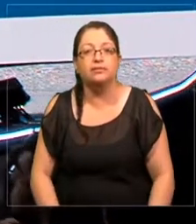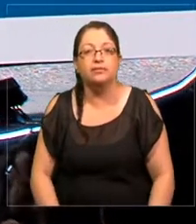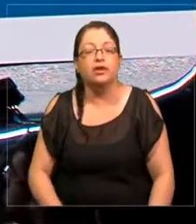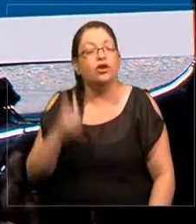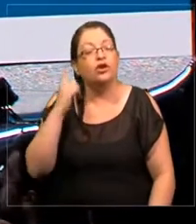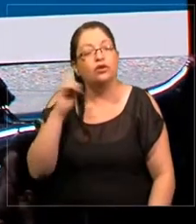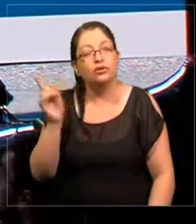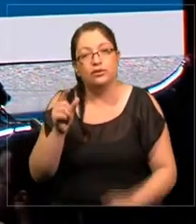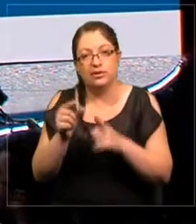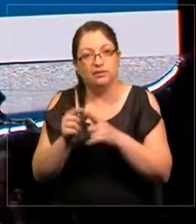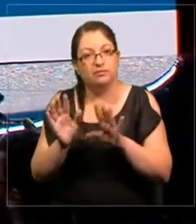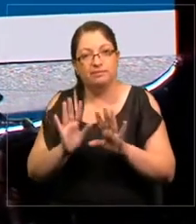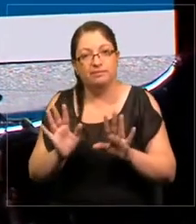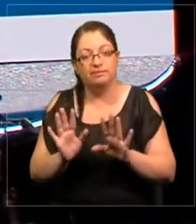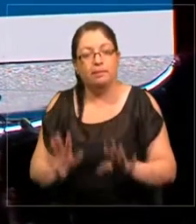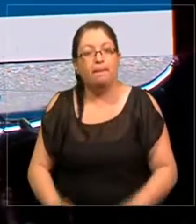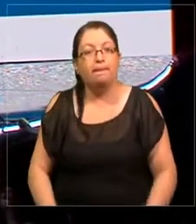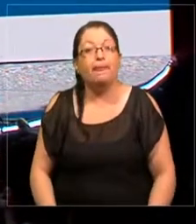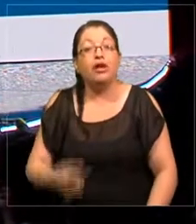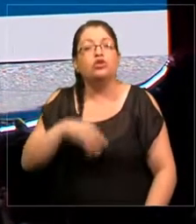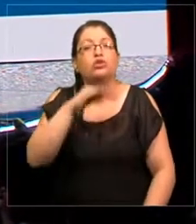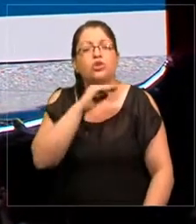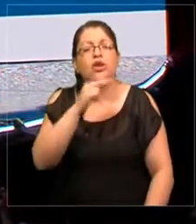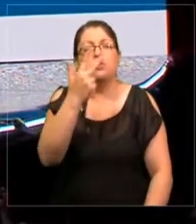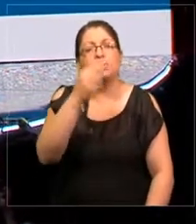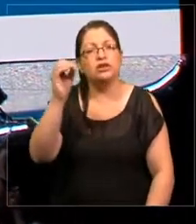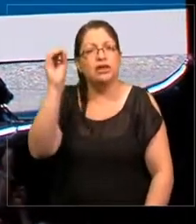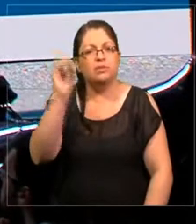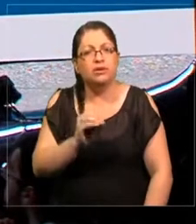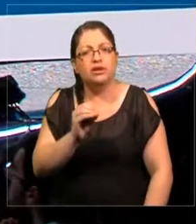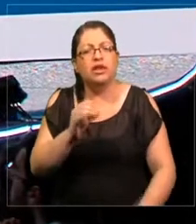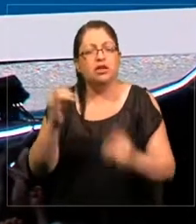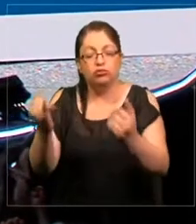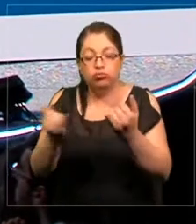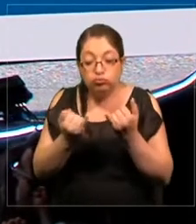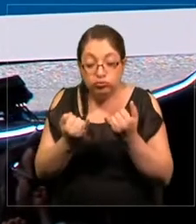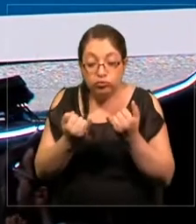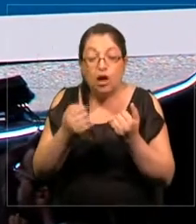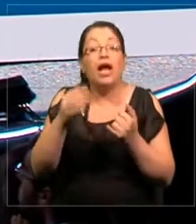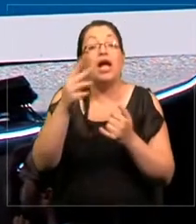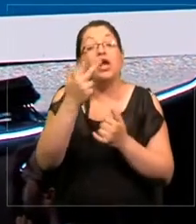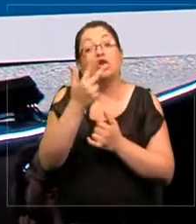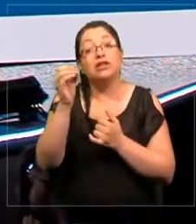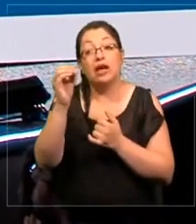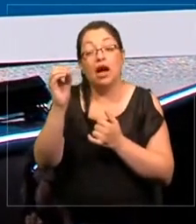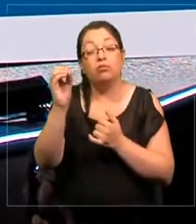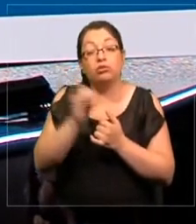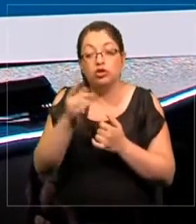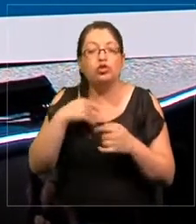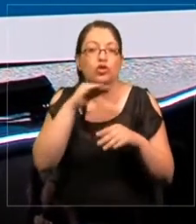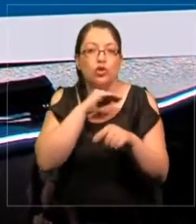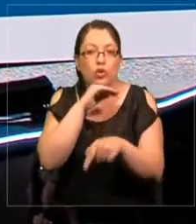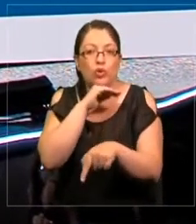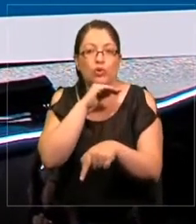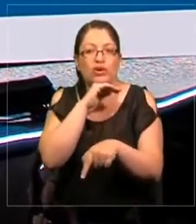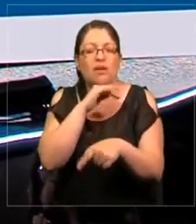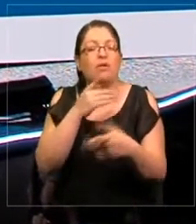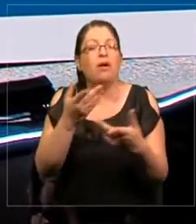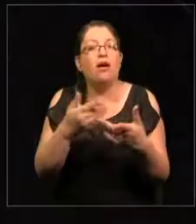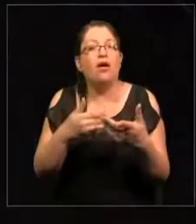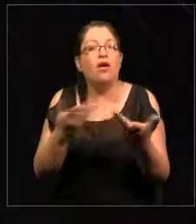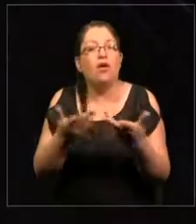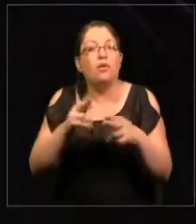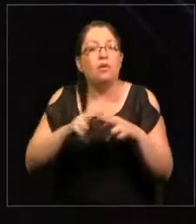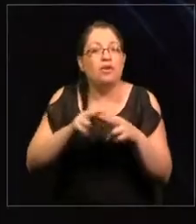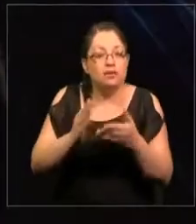O solo usamos el 80% de la información. Ahora, imagínense cuánto más podríamos producir, cómo podríamos